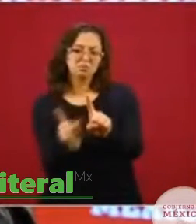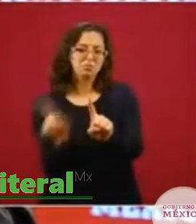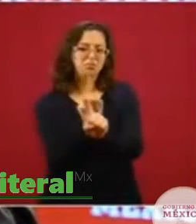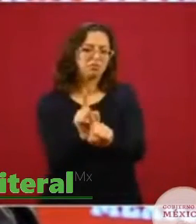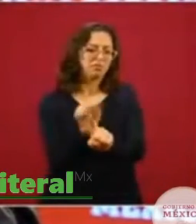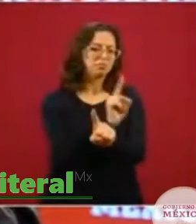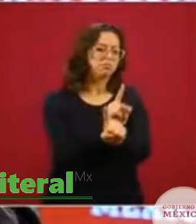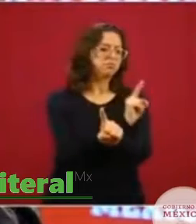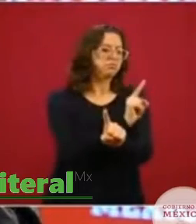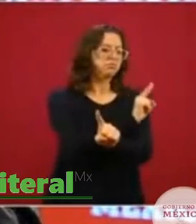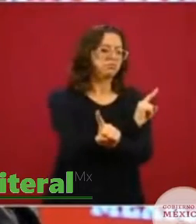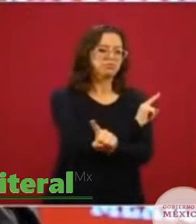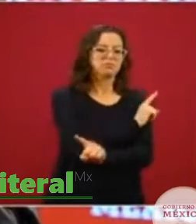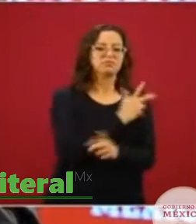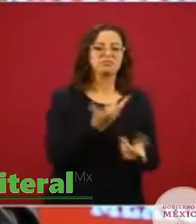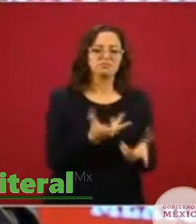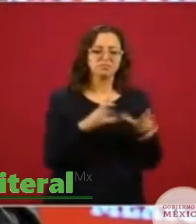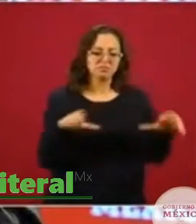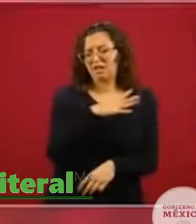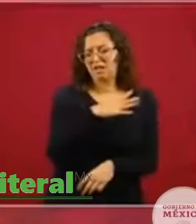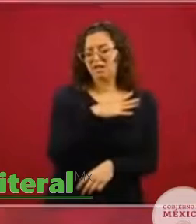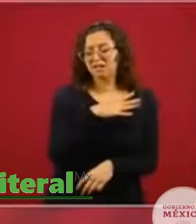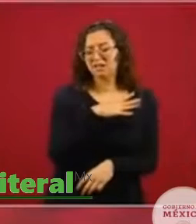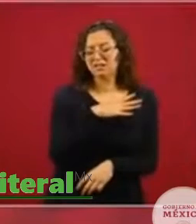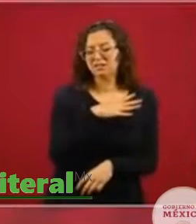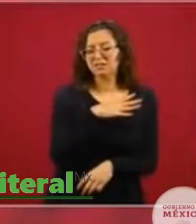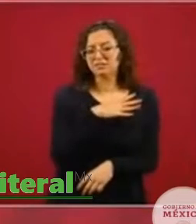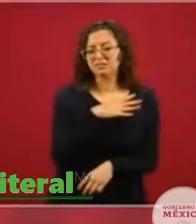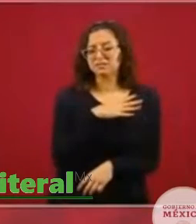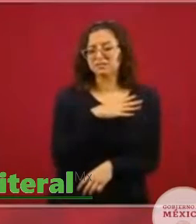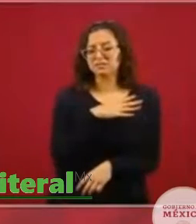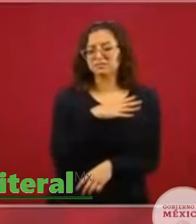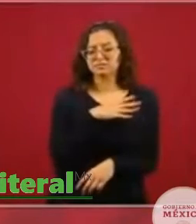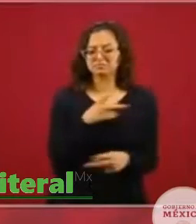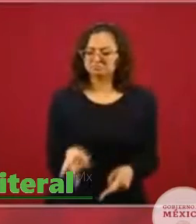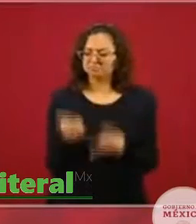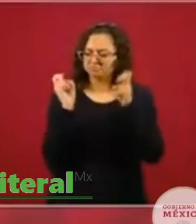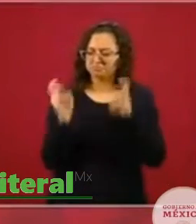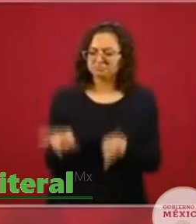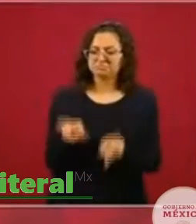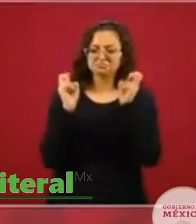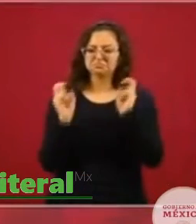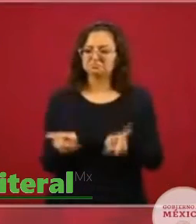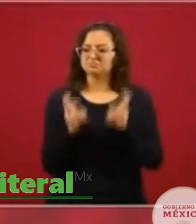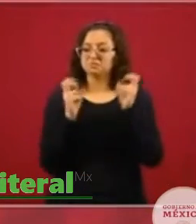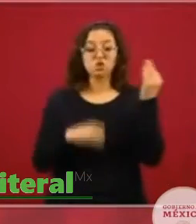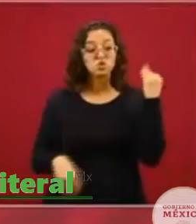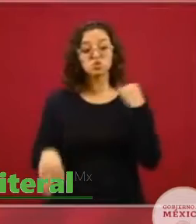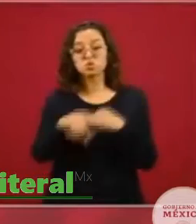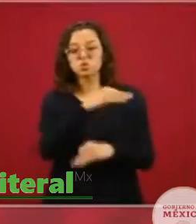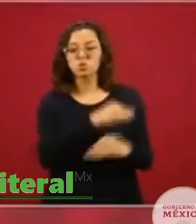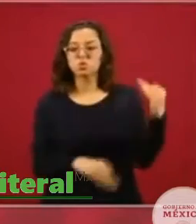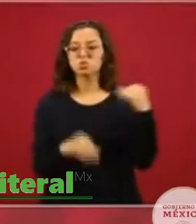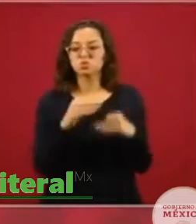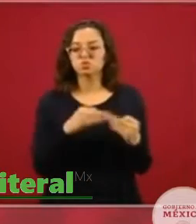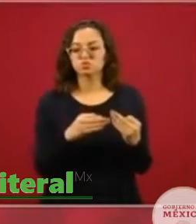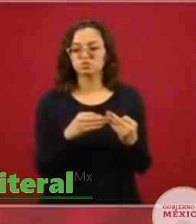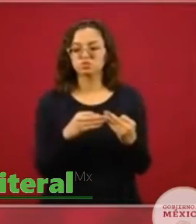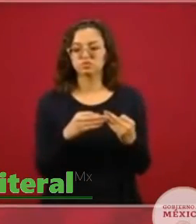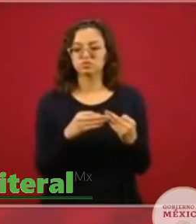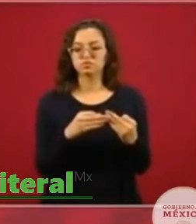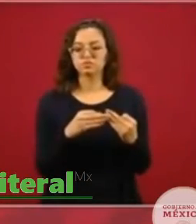de cuello blanco que se dedicó a robar, porque ni modo que